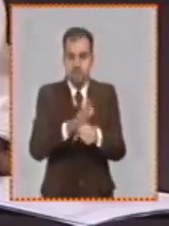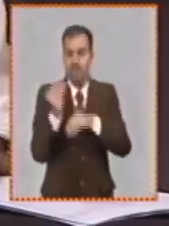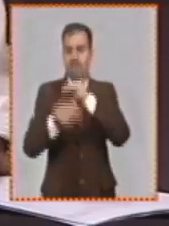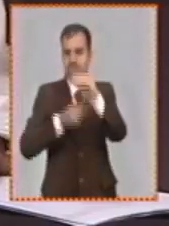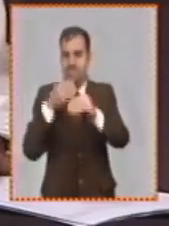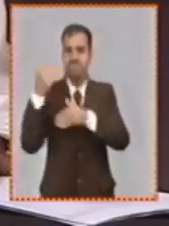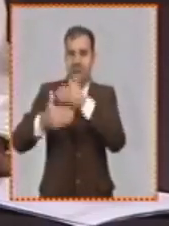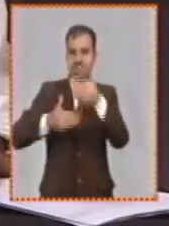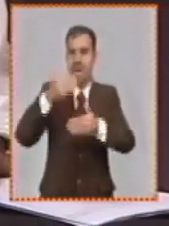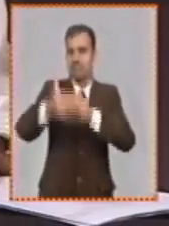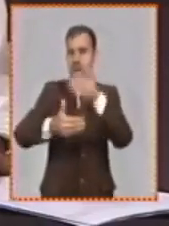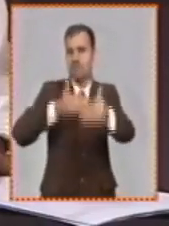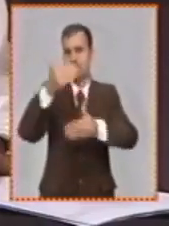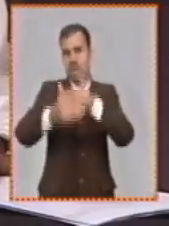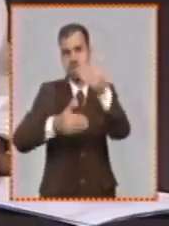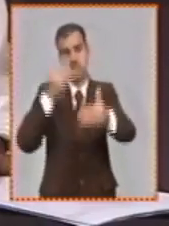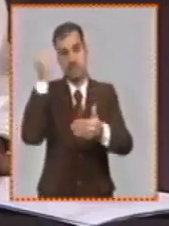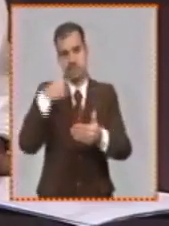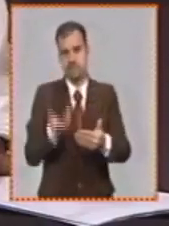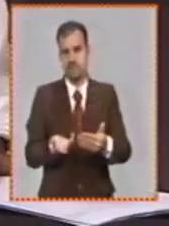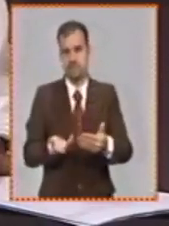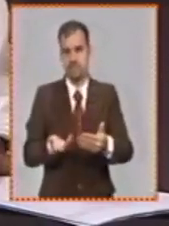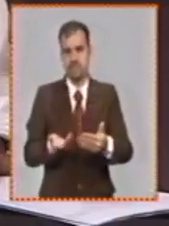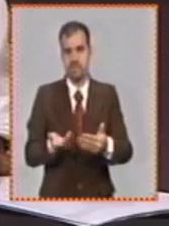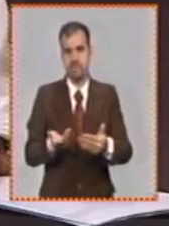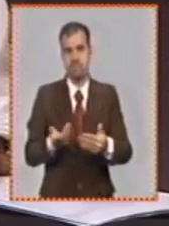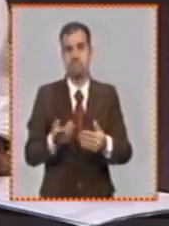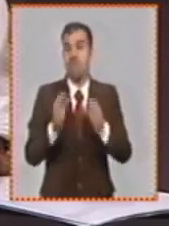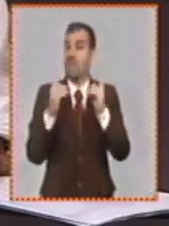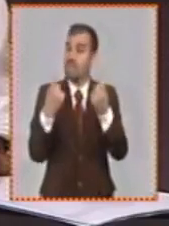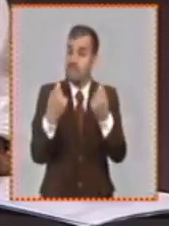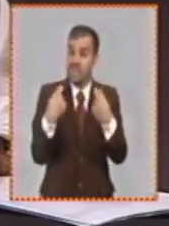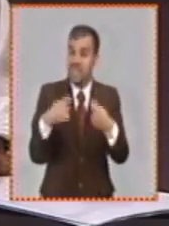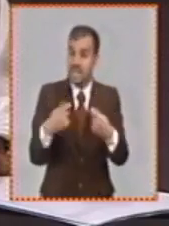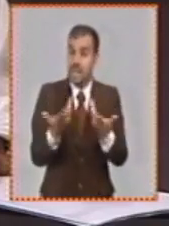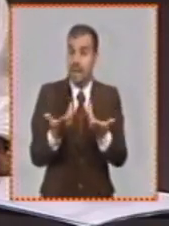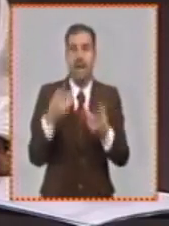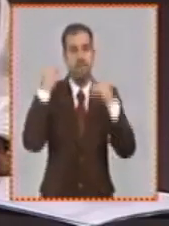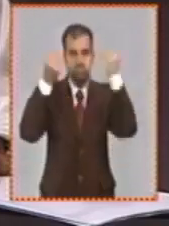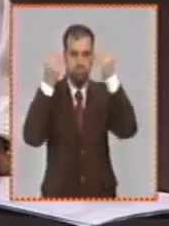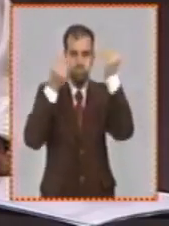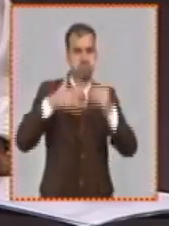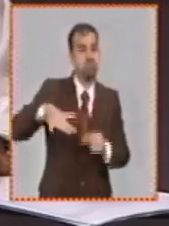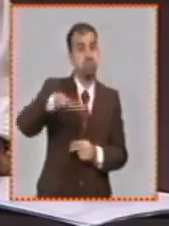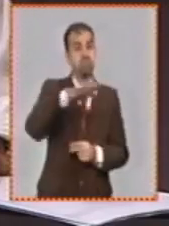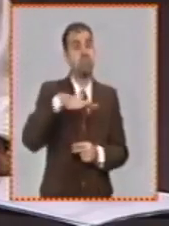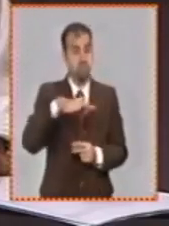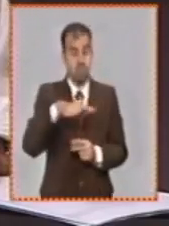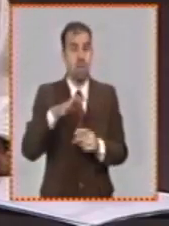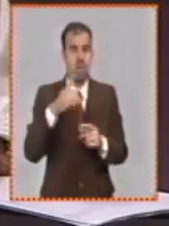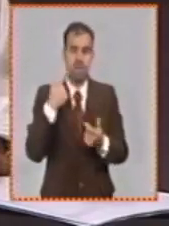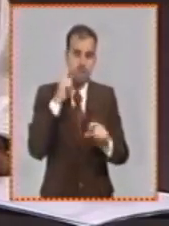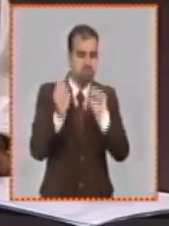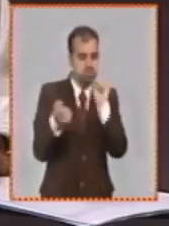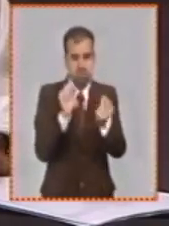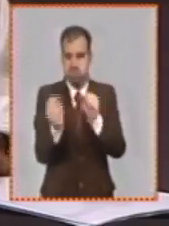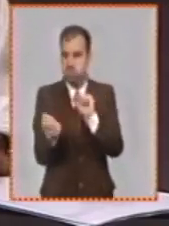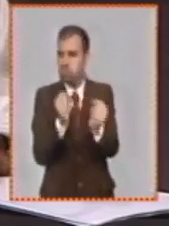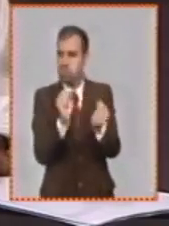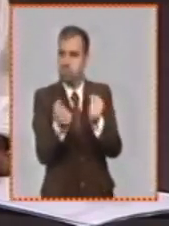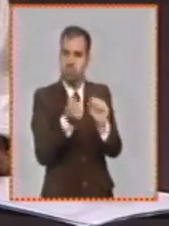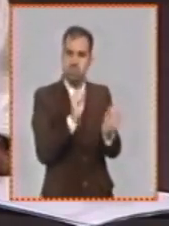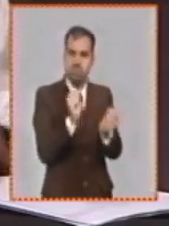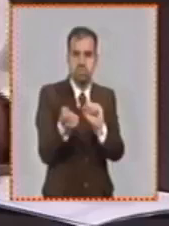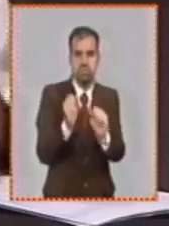ya de este proceso y requiere una valoración un monitoreo constante que eso está previsto y así